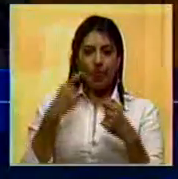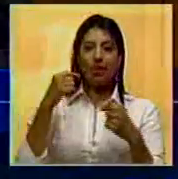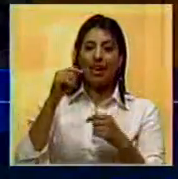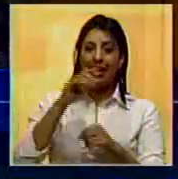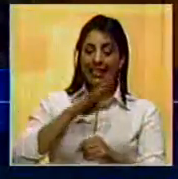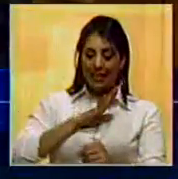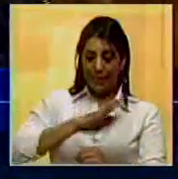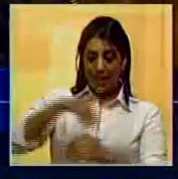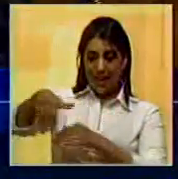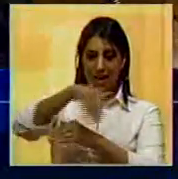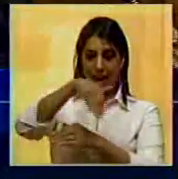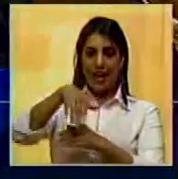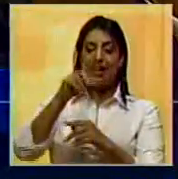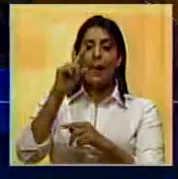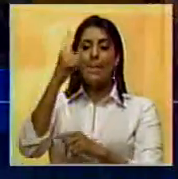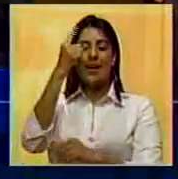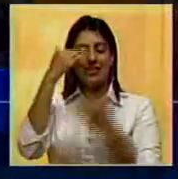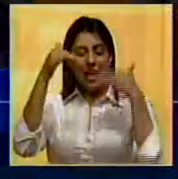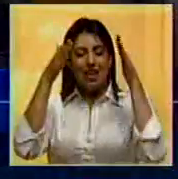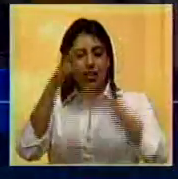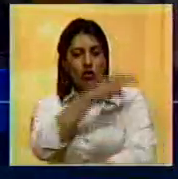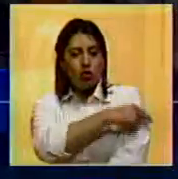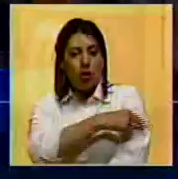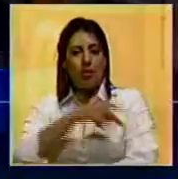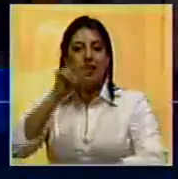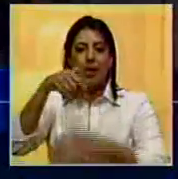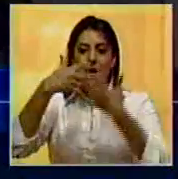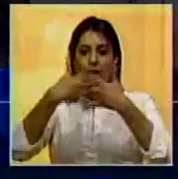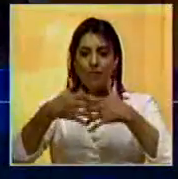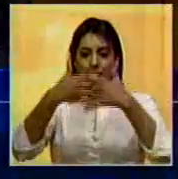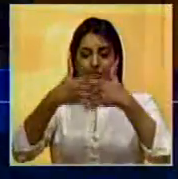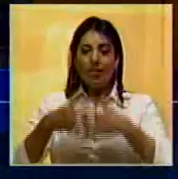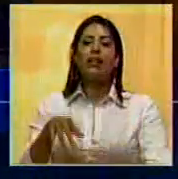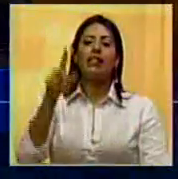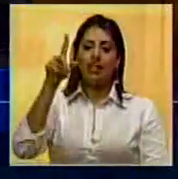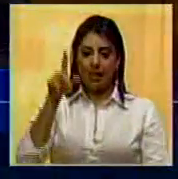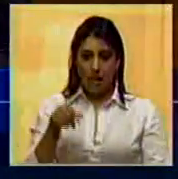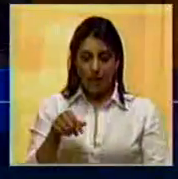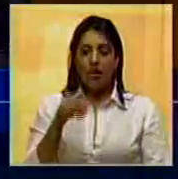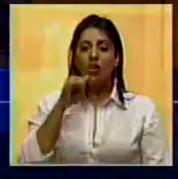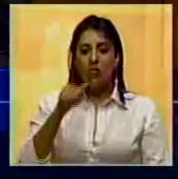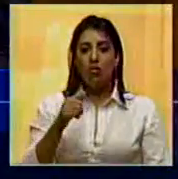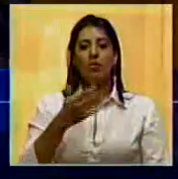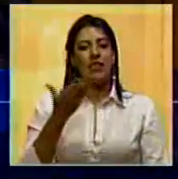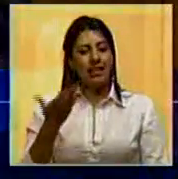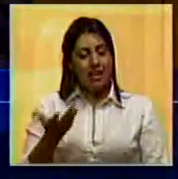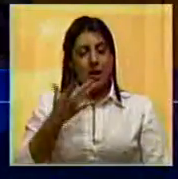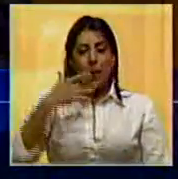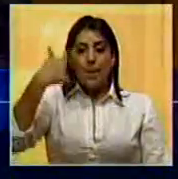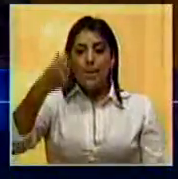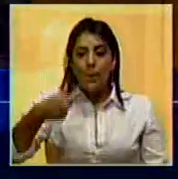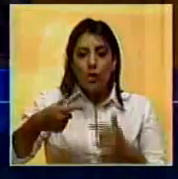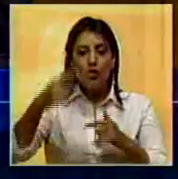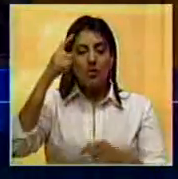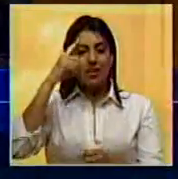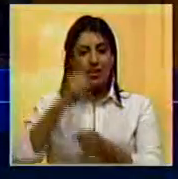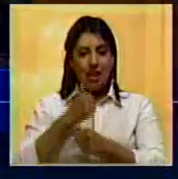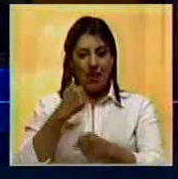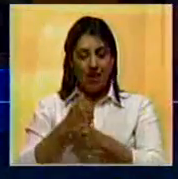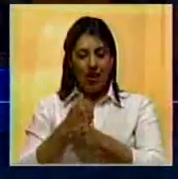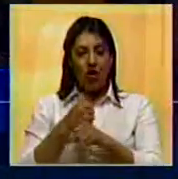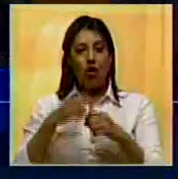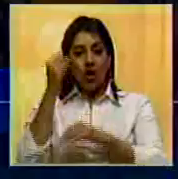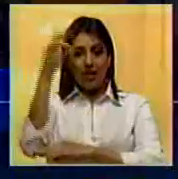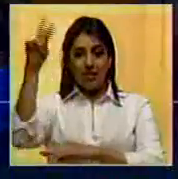calles principalmente en hospitales y fábricas también informarles que la próxima sesión de